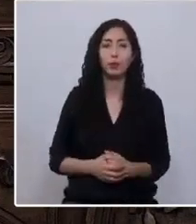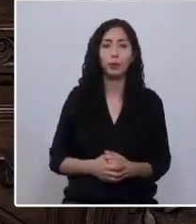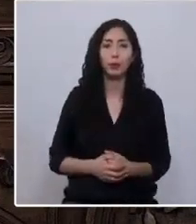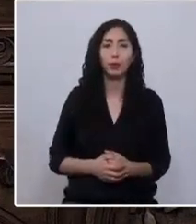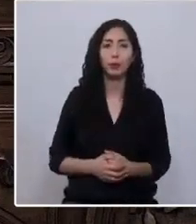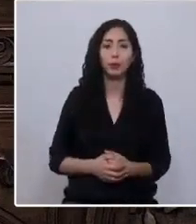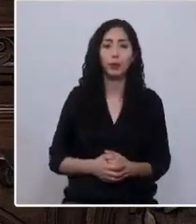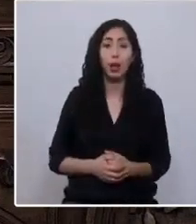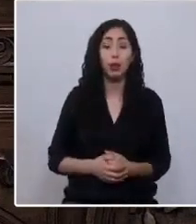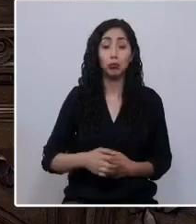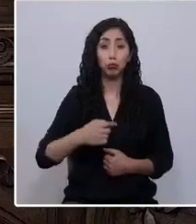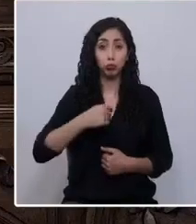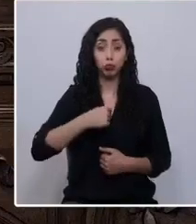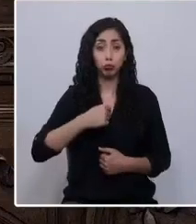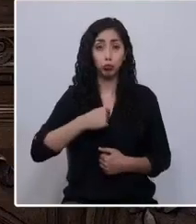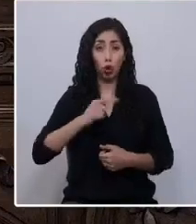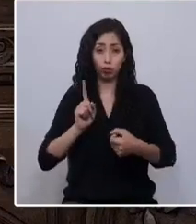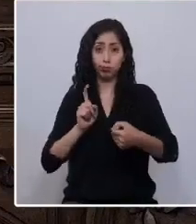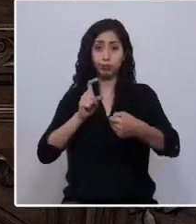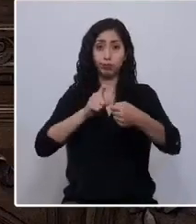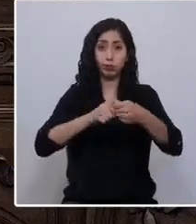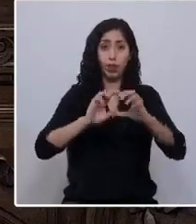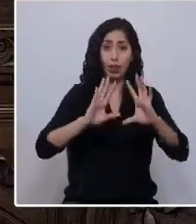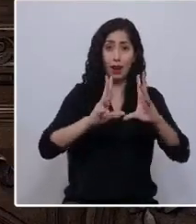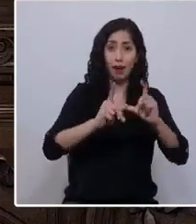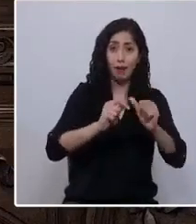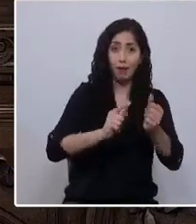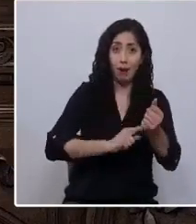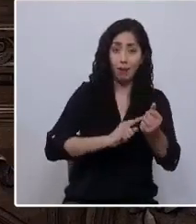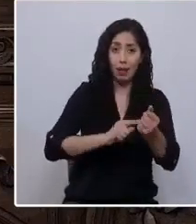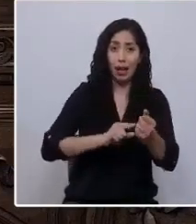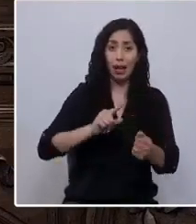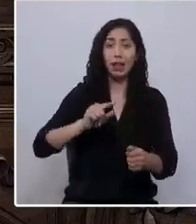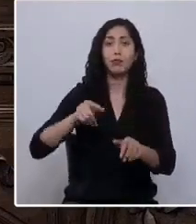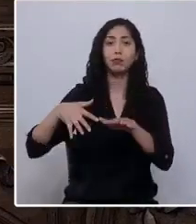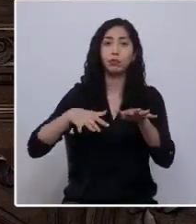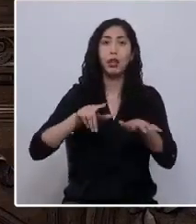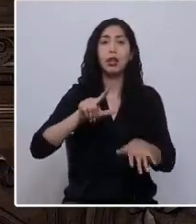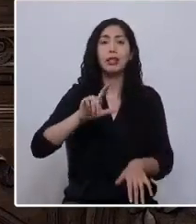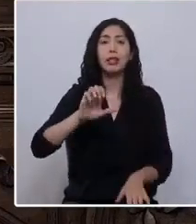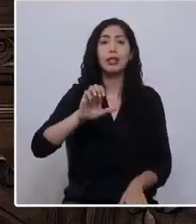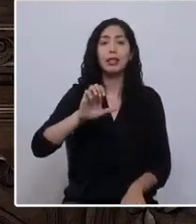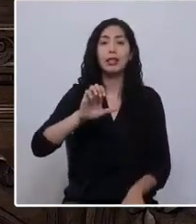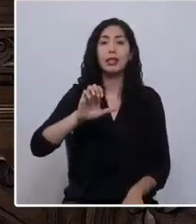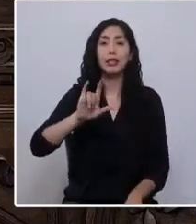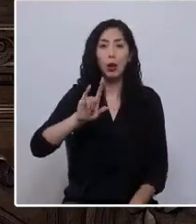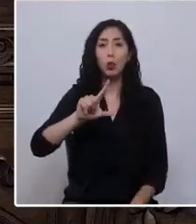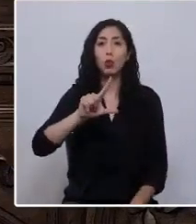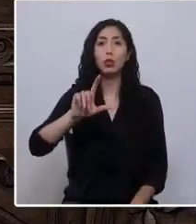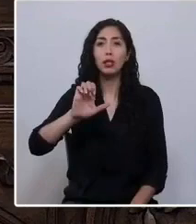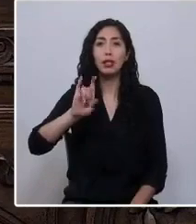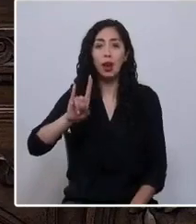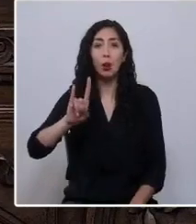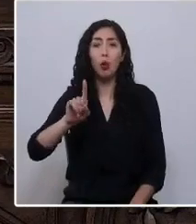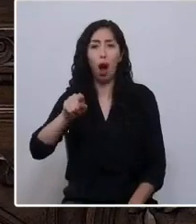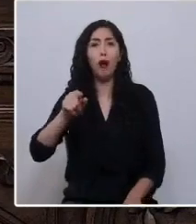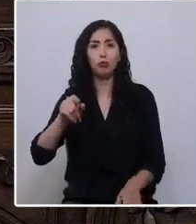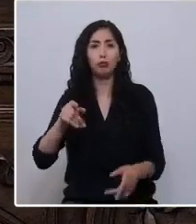Soy parte de las familias de las reducciones del Yehuyehu, quienes fueron parte de la reforma agraria y debieron